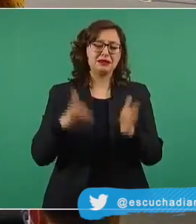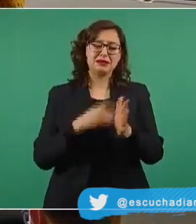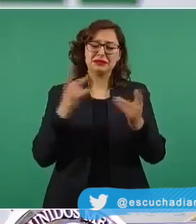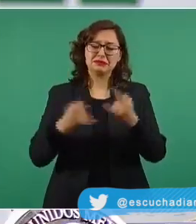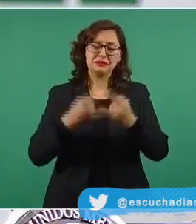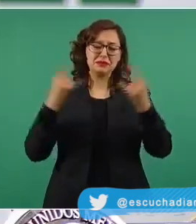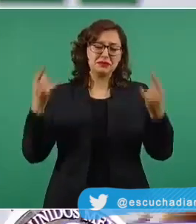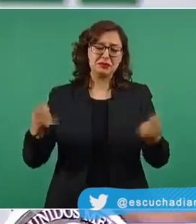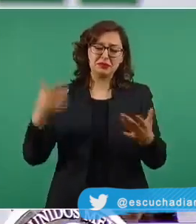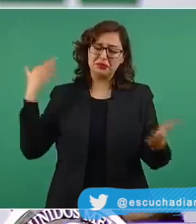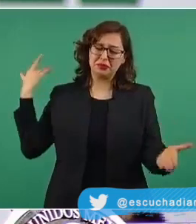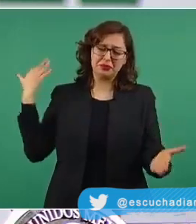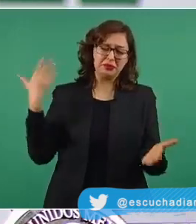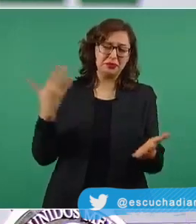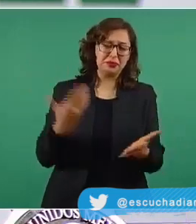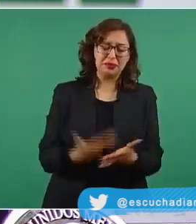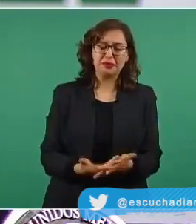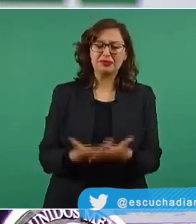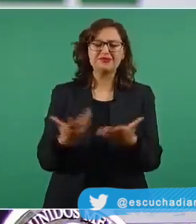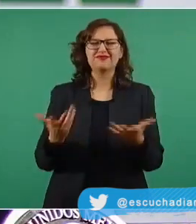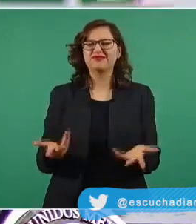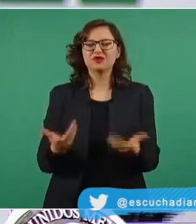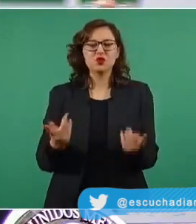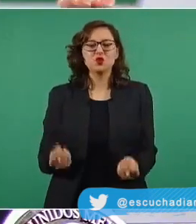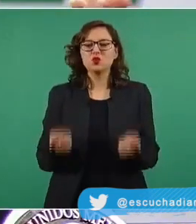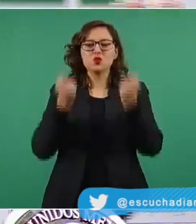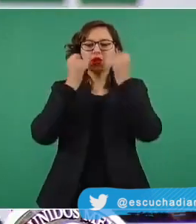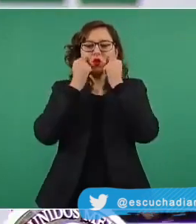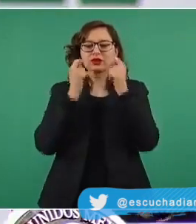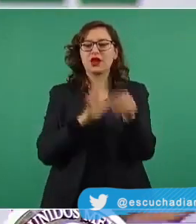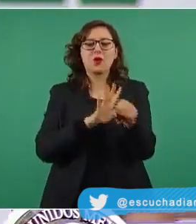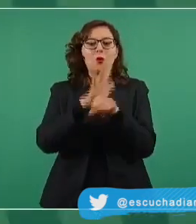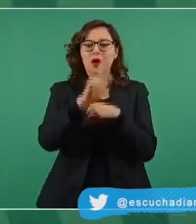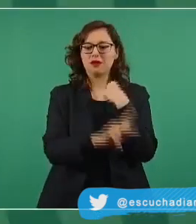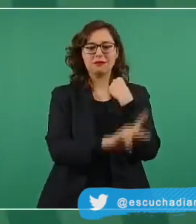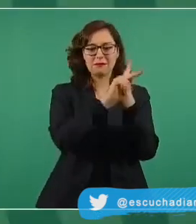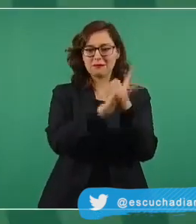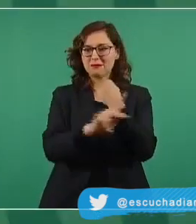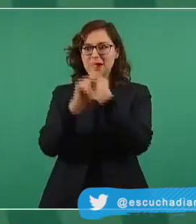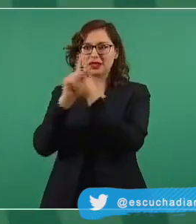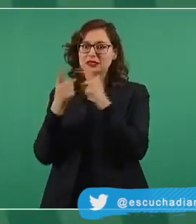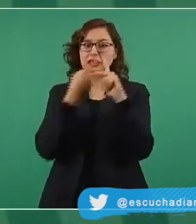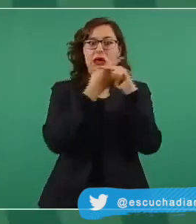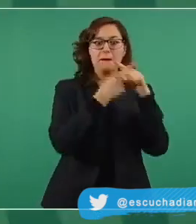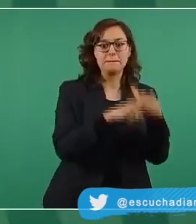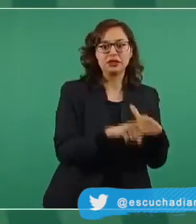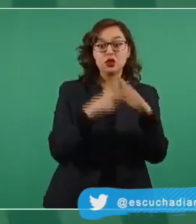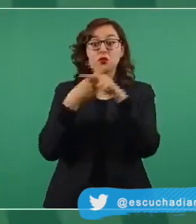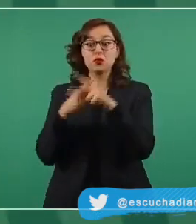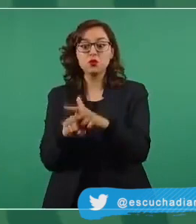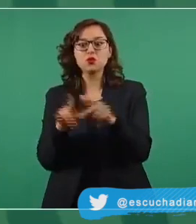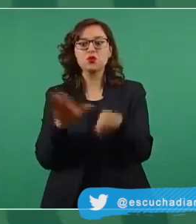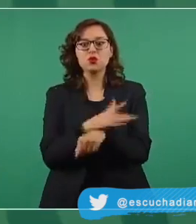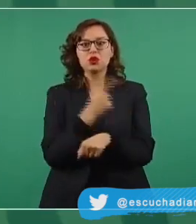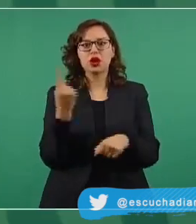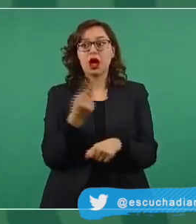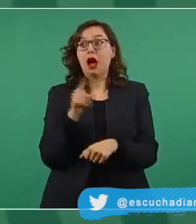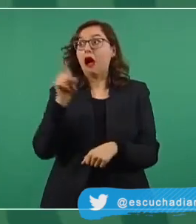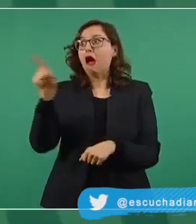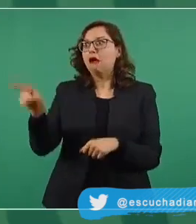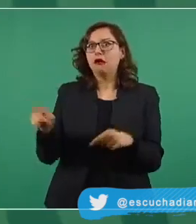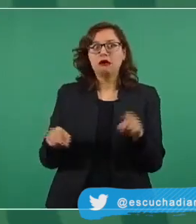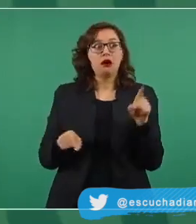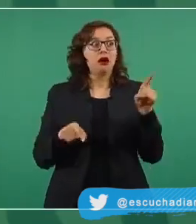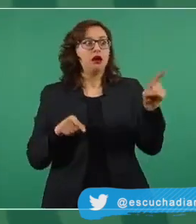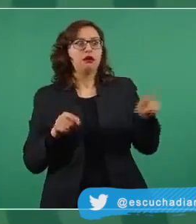ubicarse en 33%. Las camas con respirador mecánico aumentaron un punto, quedando en 25%. Se registra